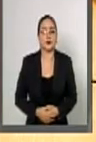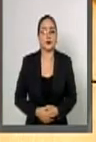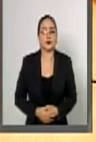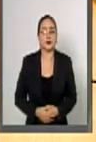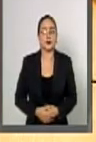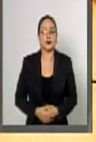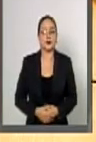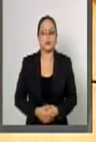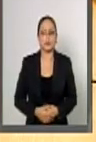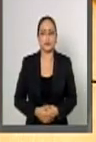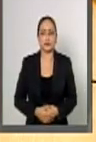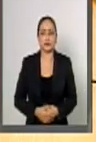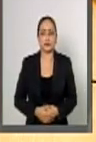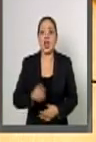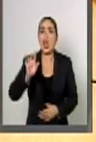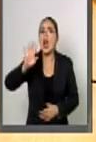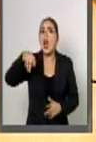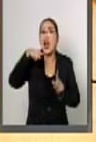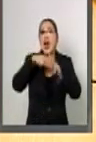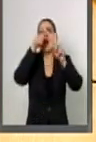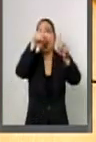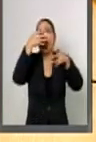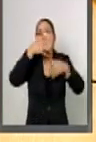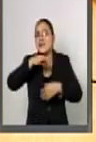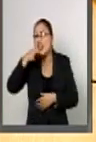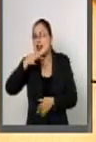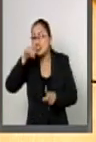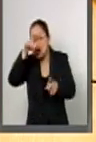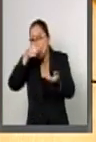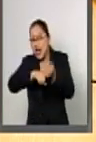cuando termine el reventón allá arriba seguimos